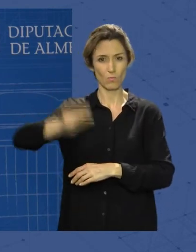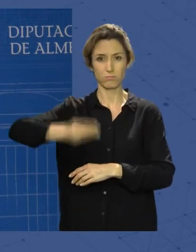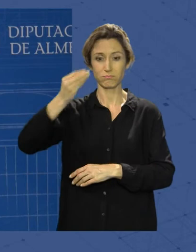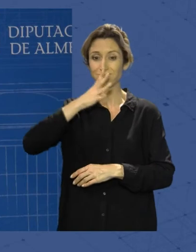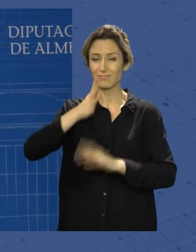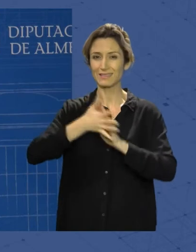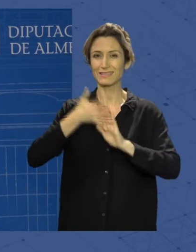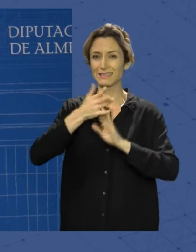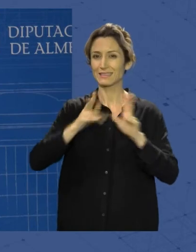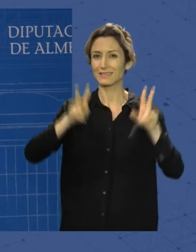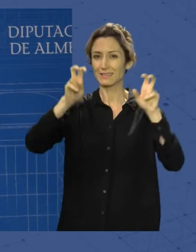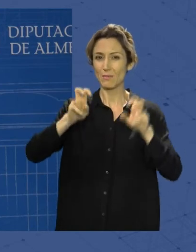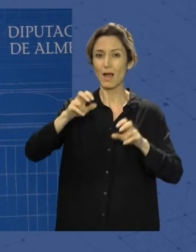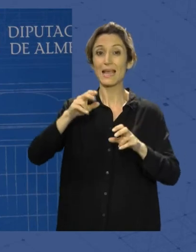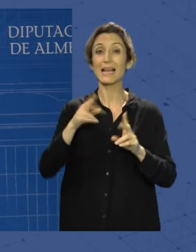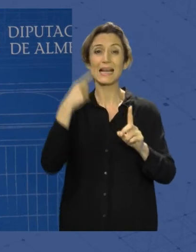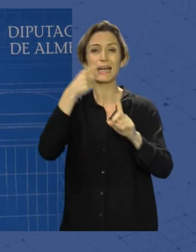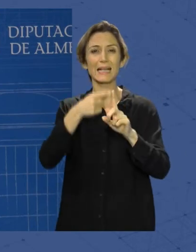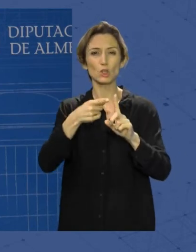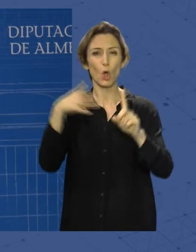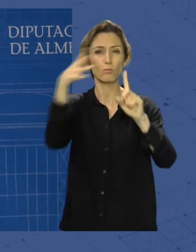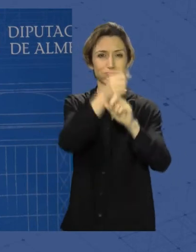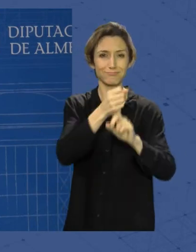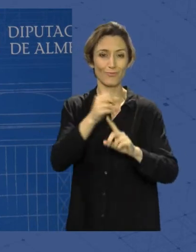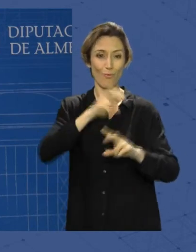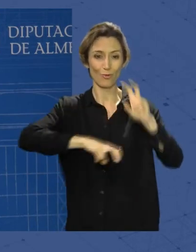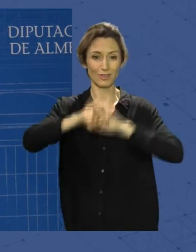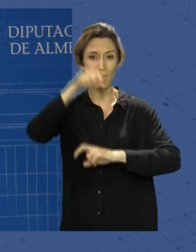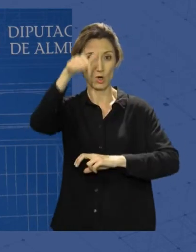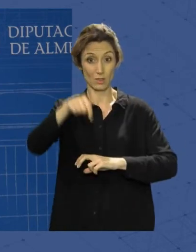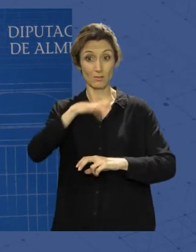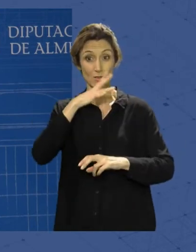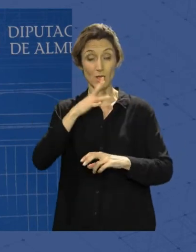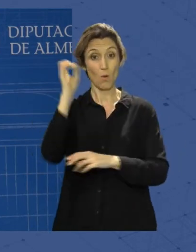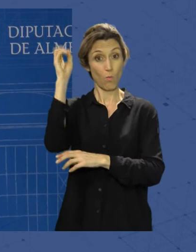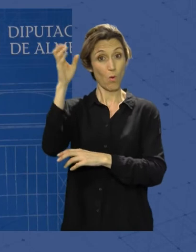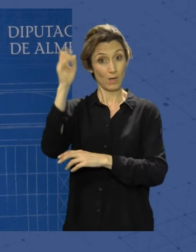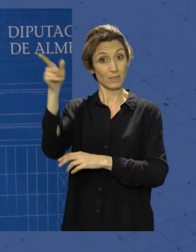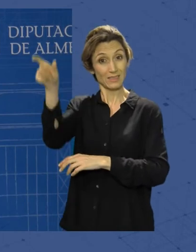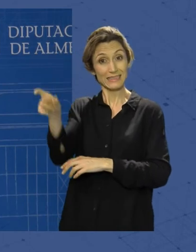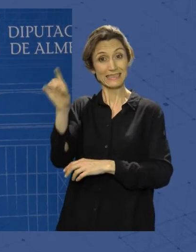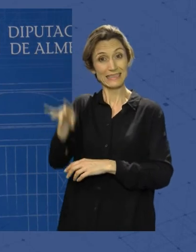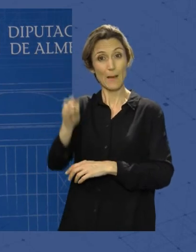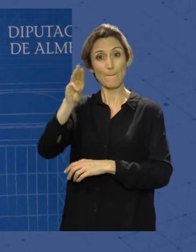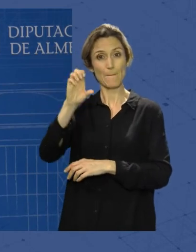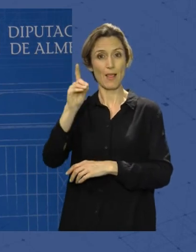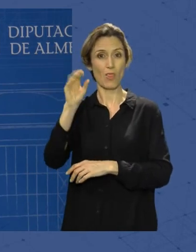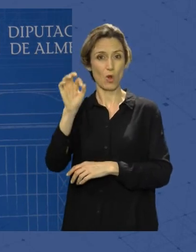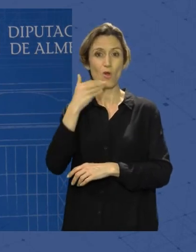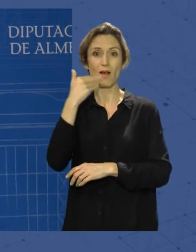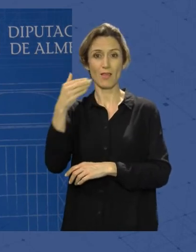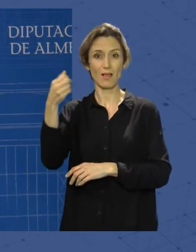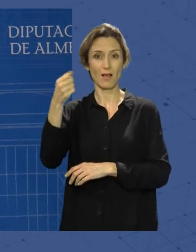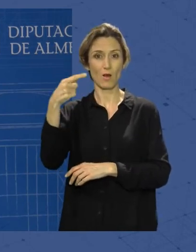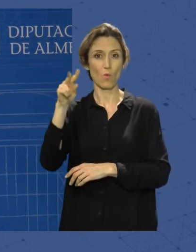reto de educar hoy. Y el ponente de esta conferencia no va a ser otro que Pedro García Aguado,